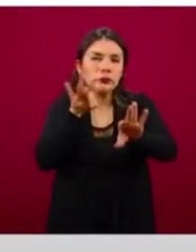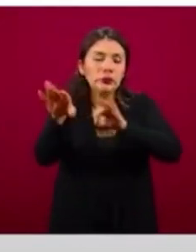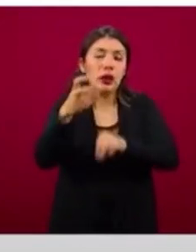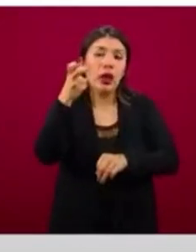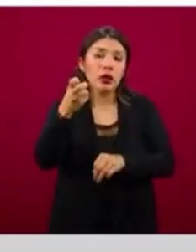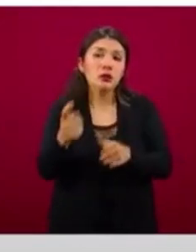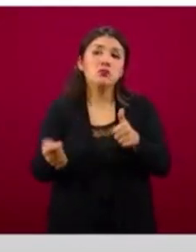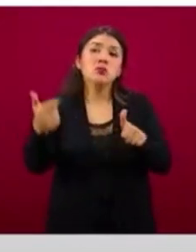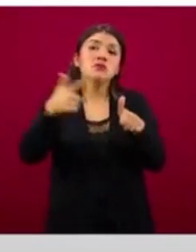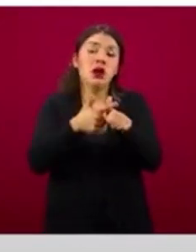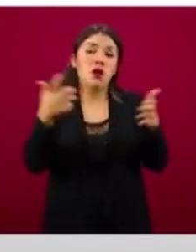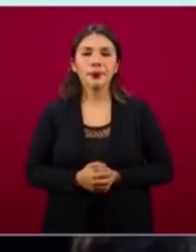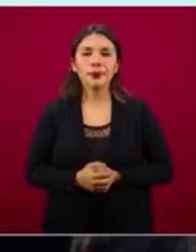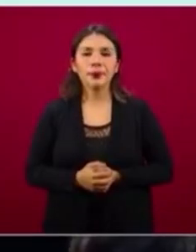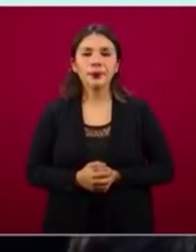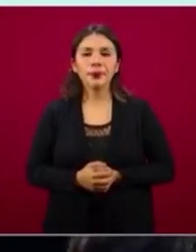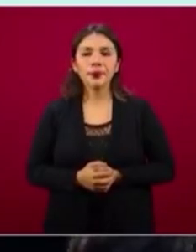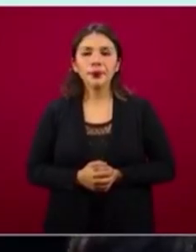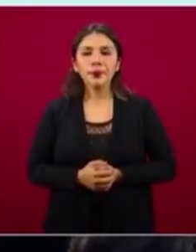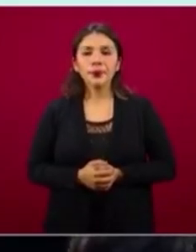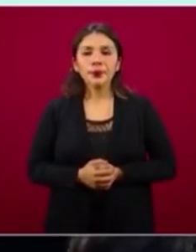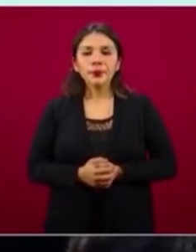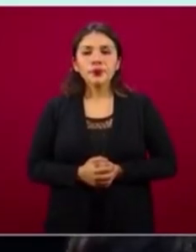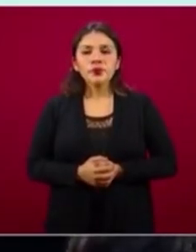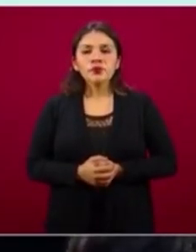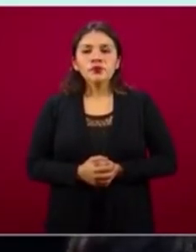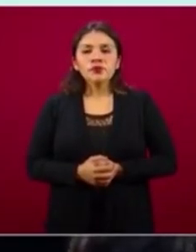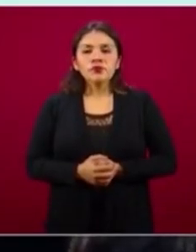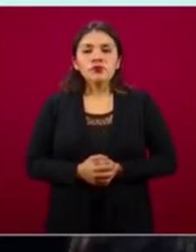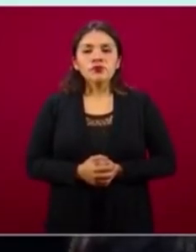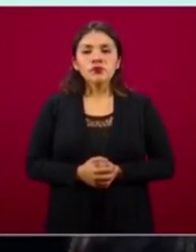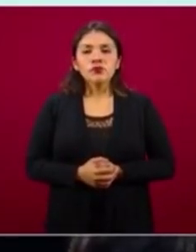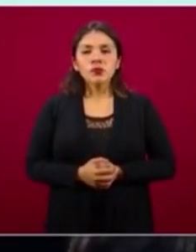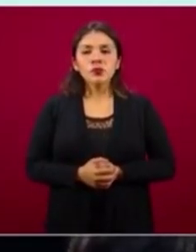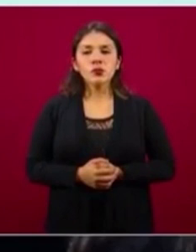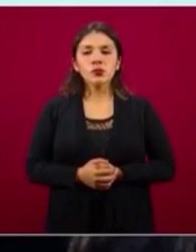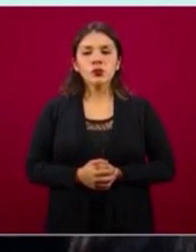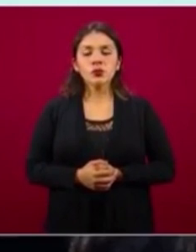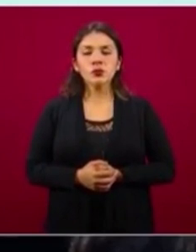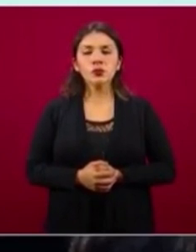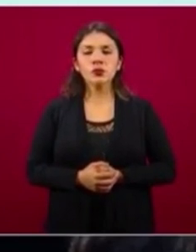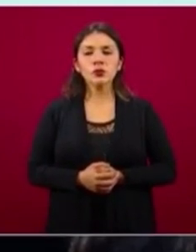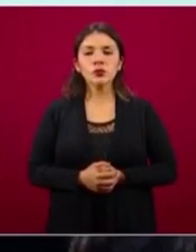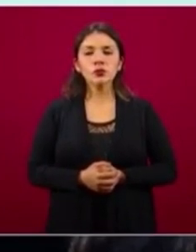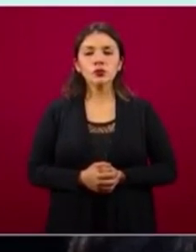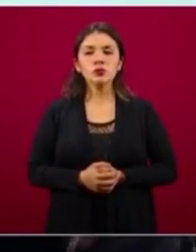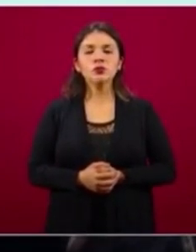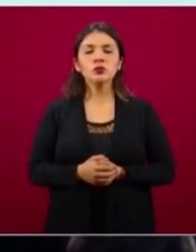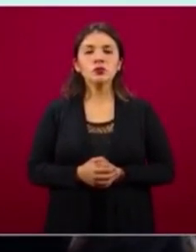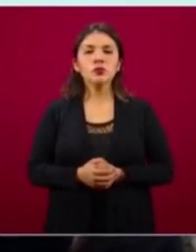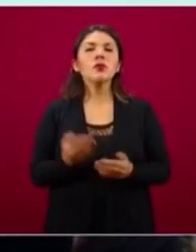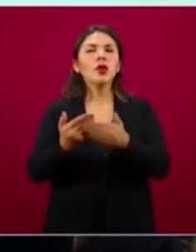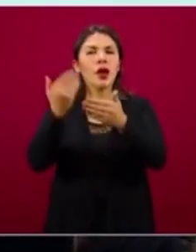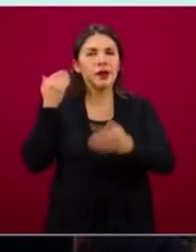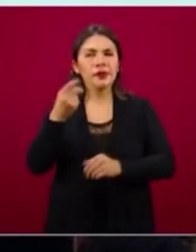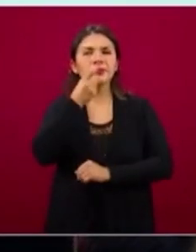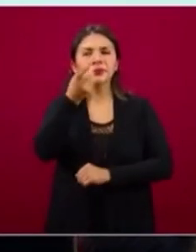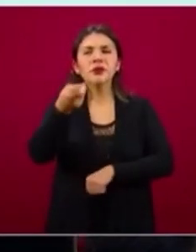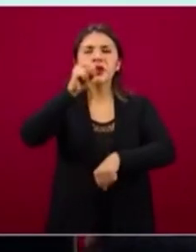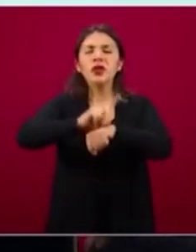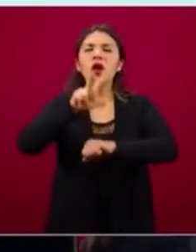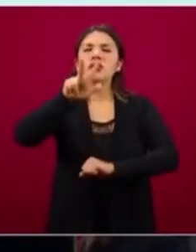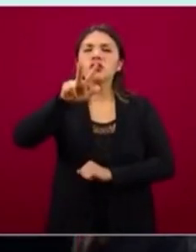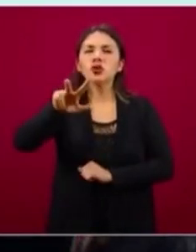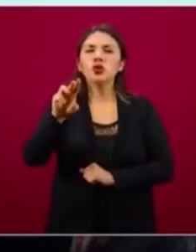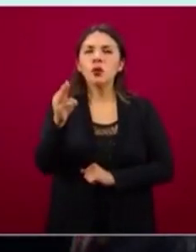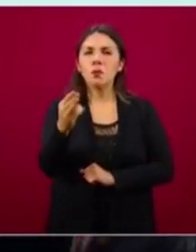conforme se vaya avanzando. Bueno, pues tenemos que les informamos el 18 de mayo